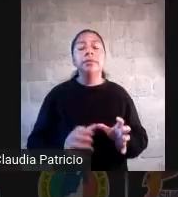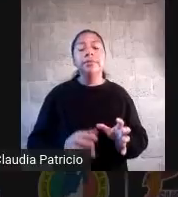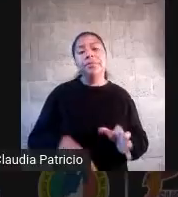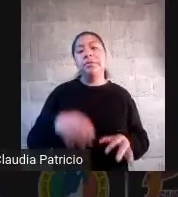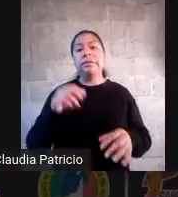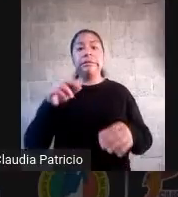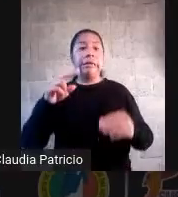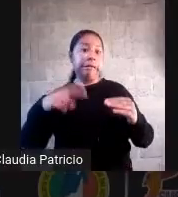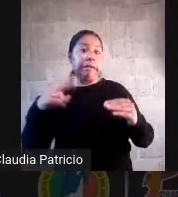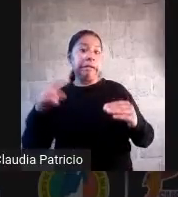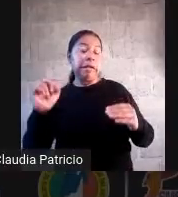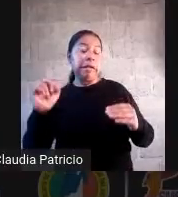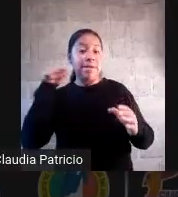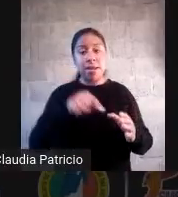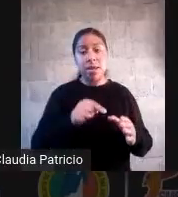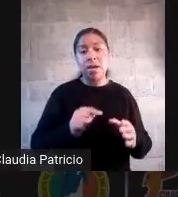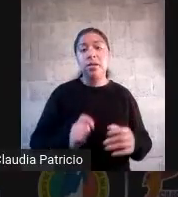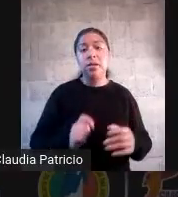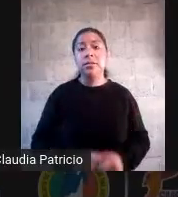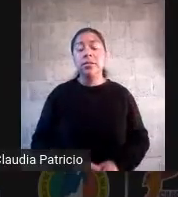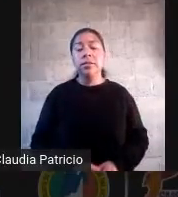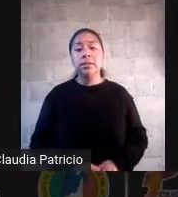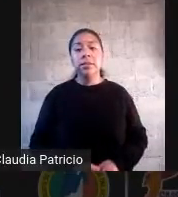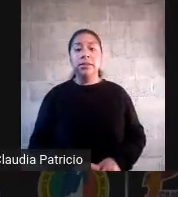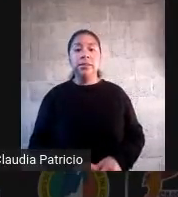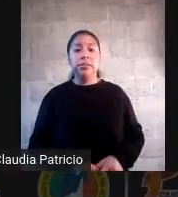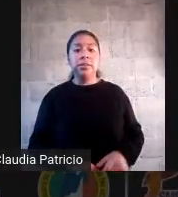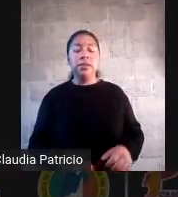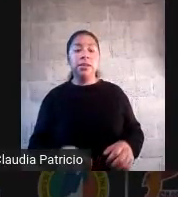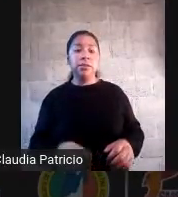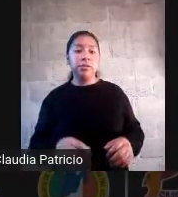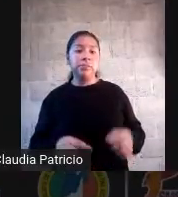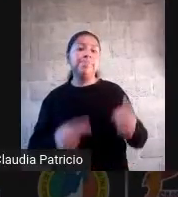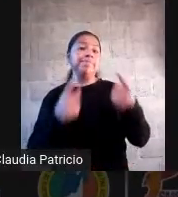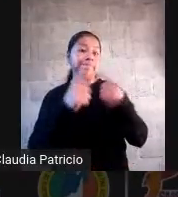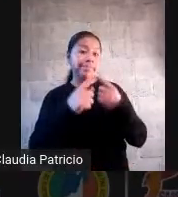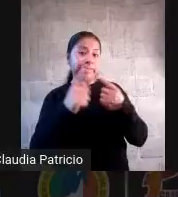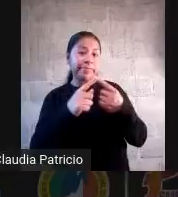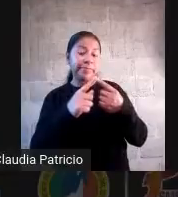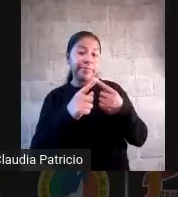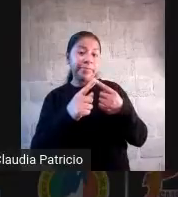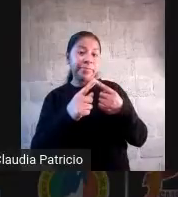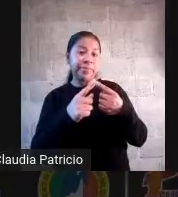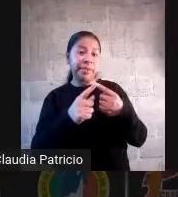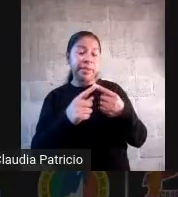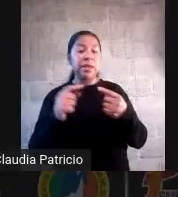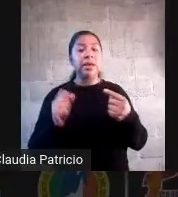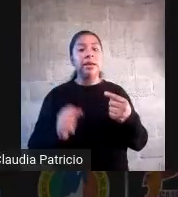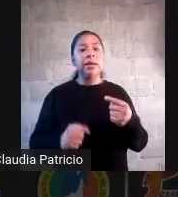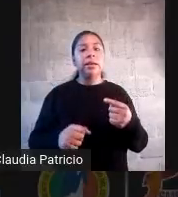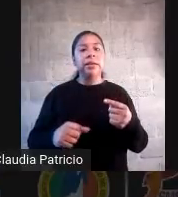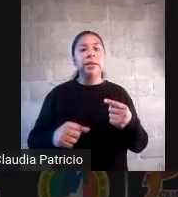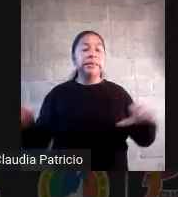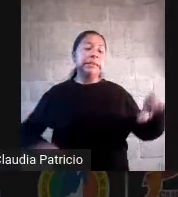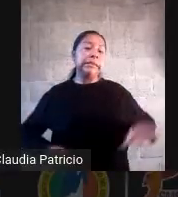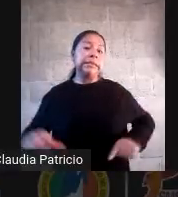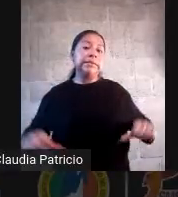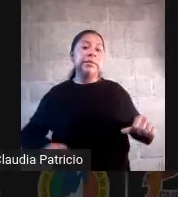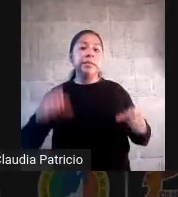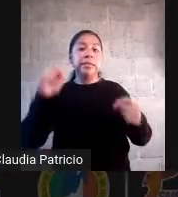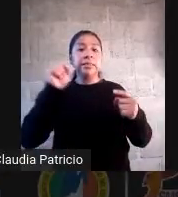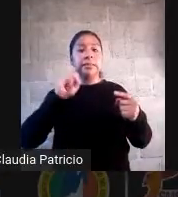aprender está las famosas estrategias situacionales llamadas también